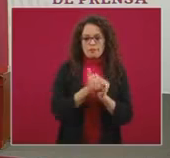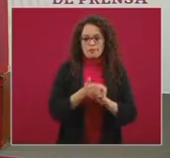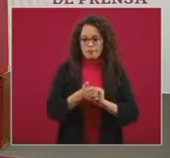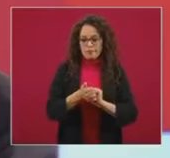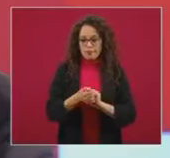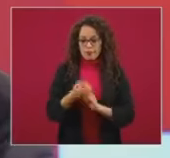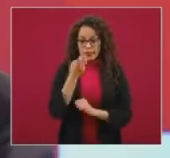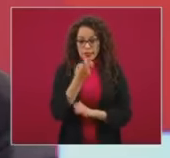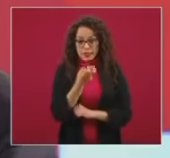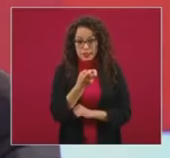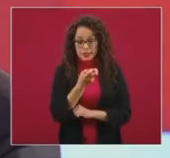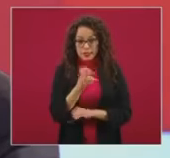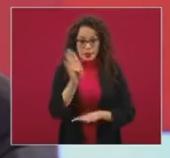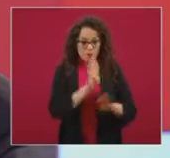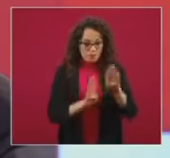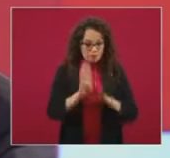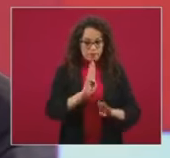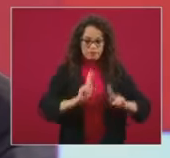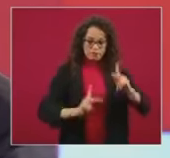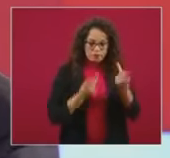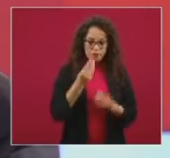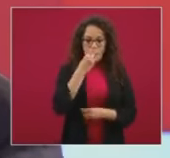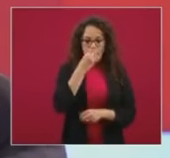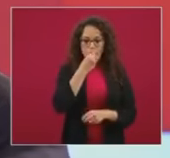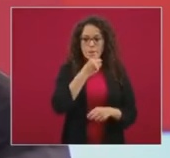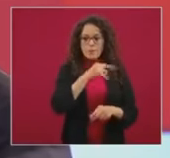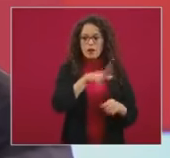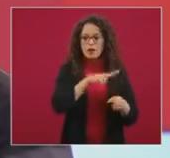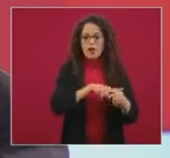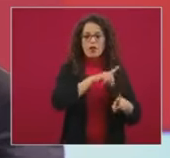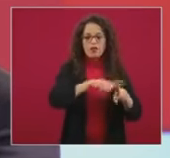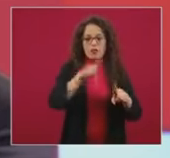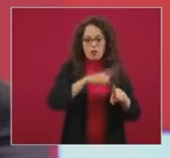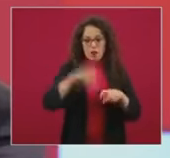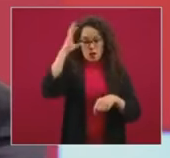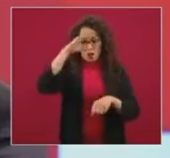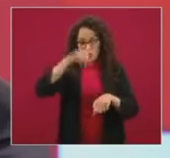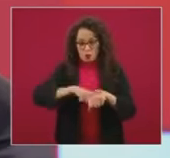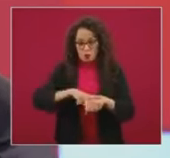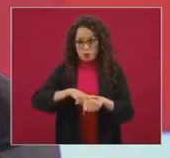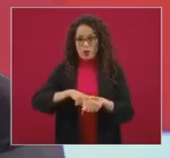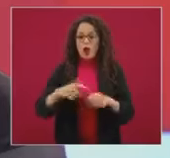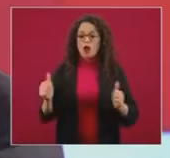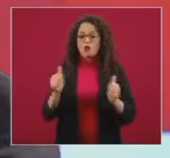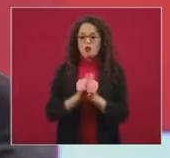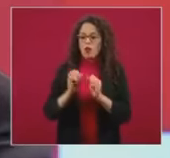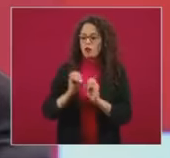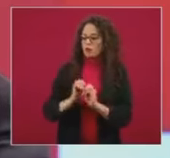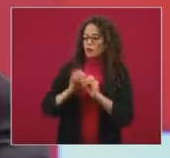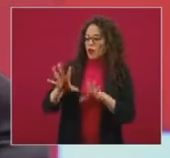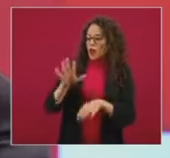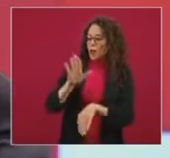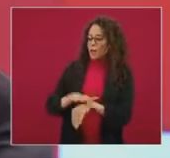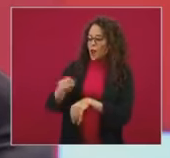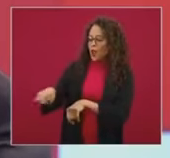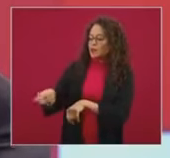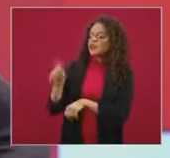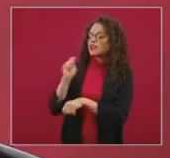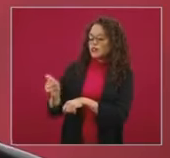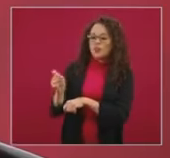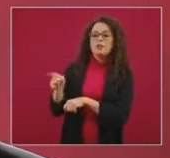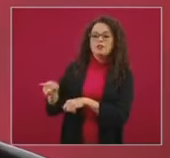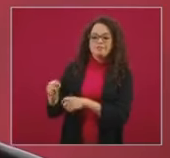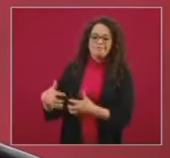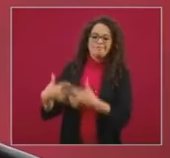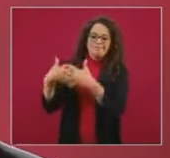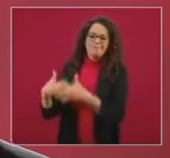riqueza biológica, ecológica y cultural con un predominio claro del mercado de los productos